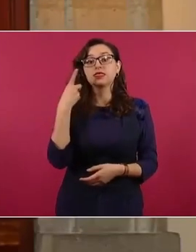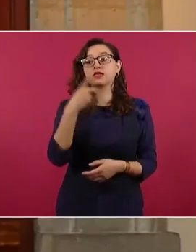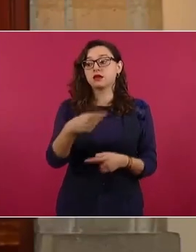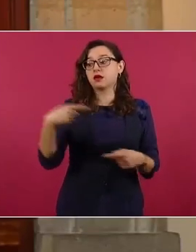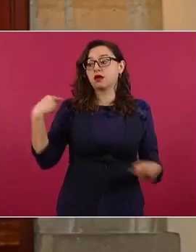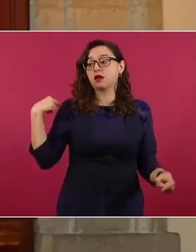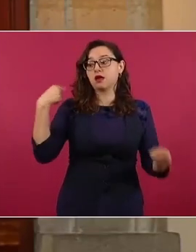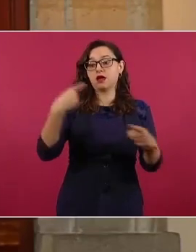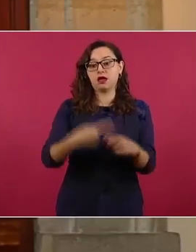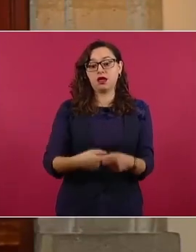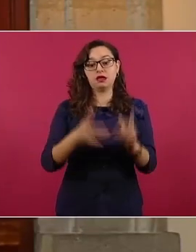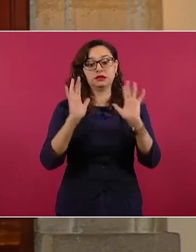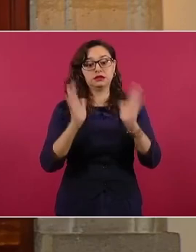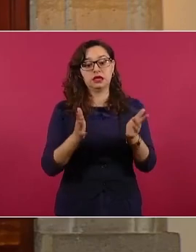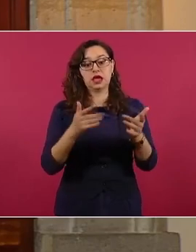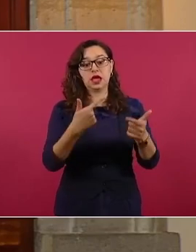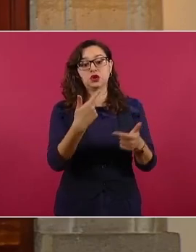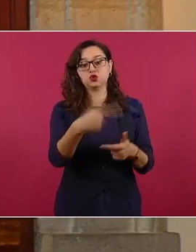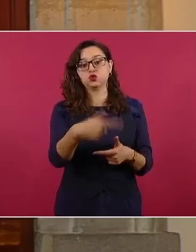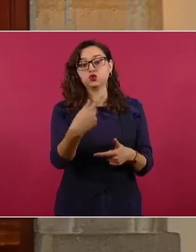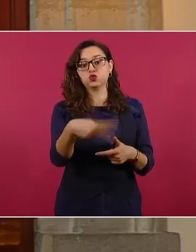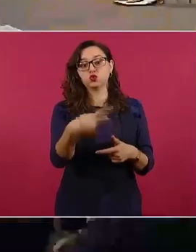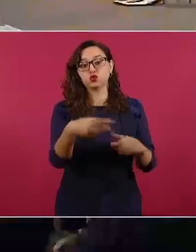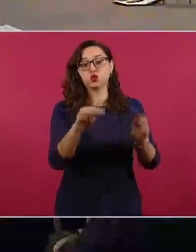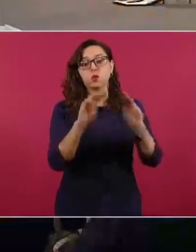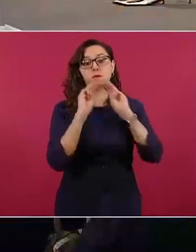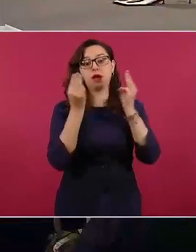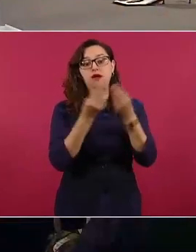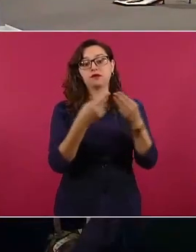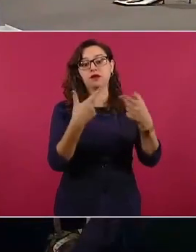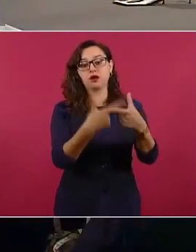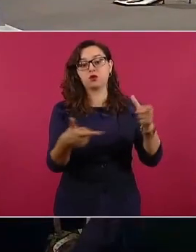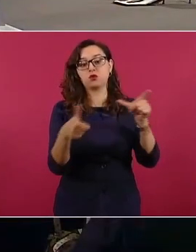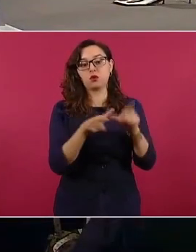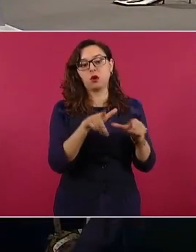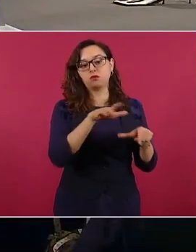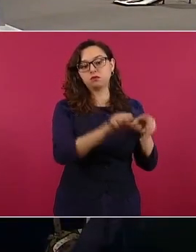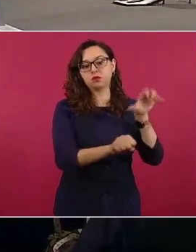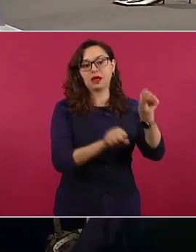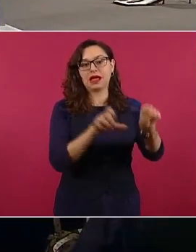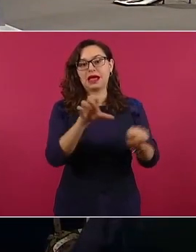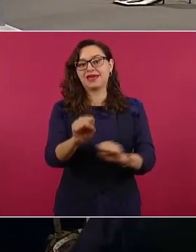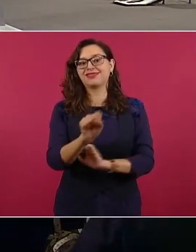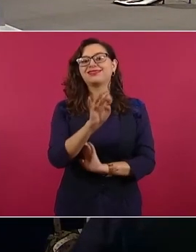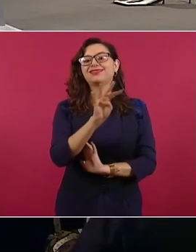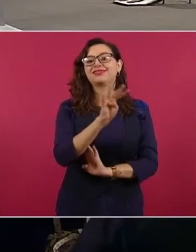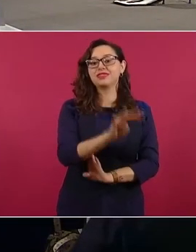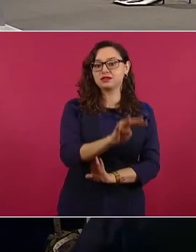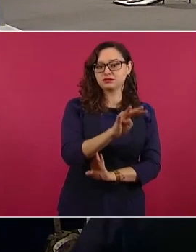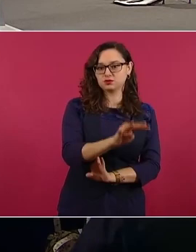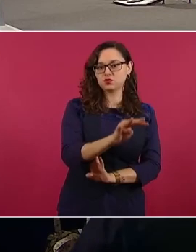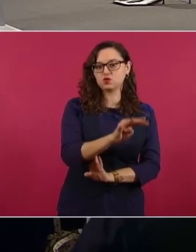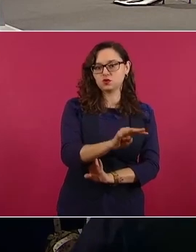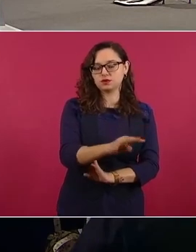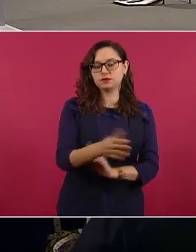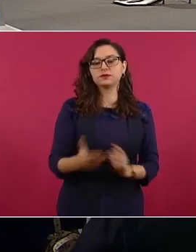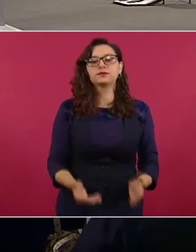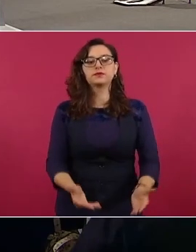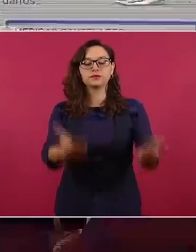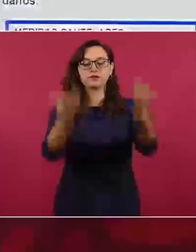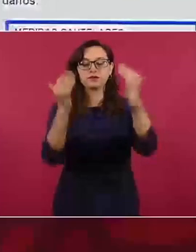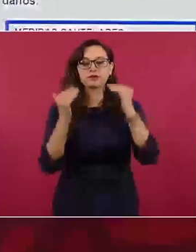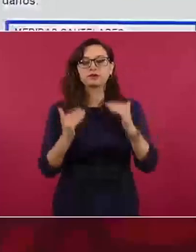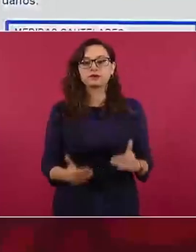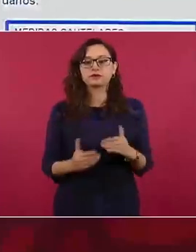criminal del Chueco. Siguiente. También informar de vinculaciones relevantes, tanto en el fuero federal